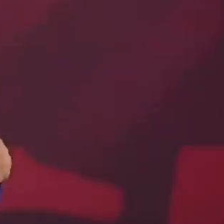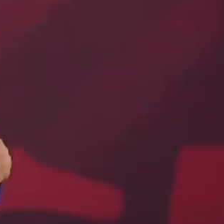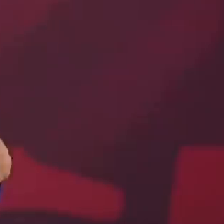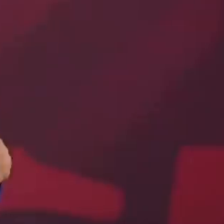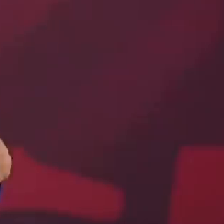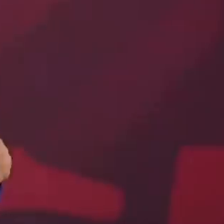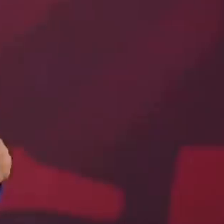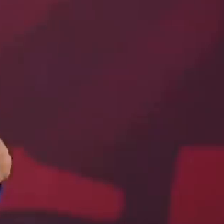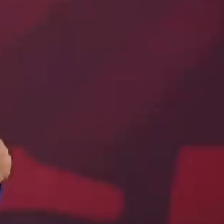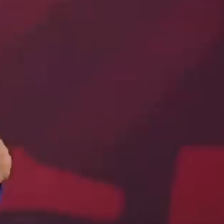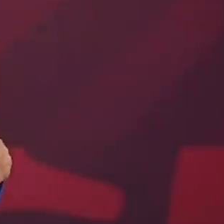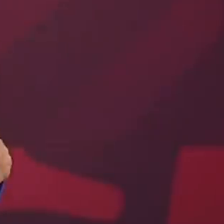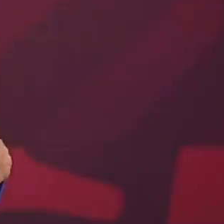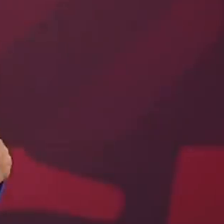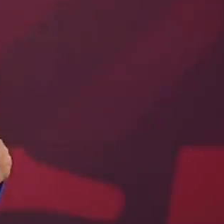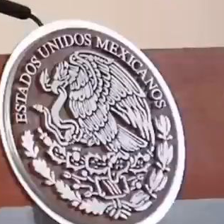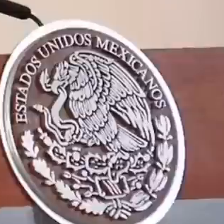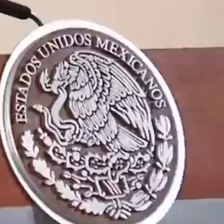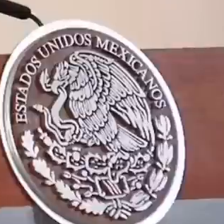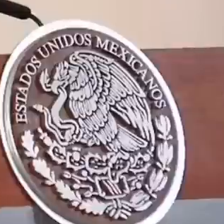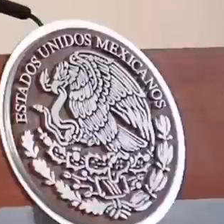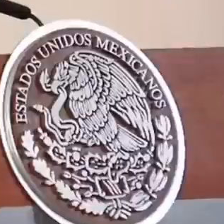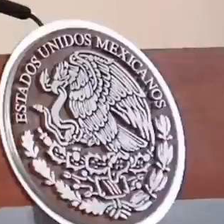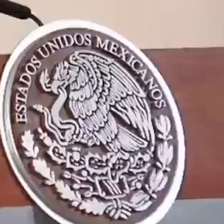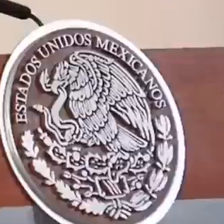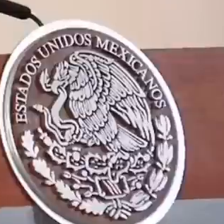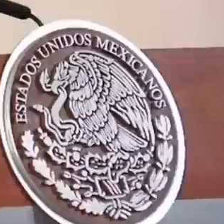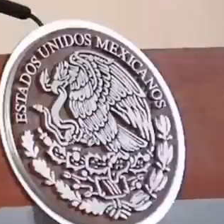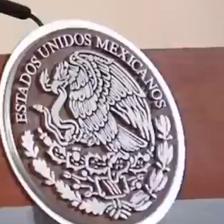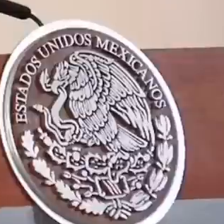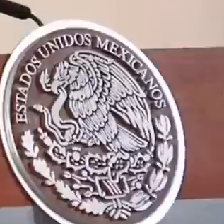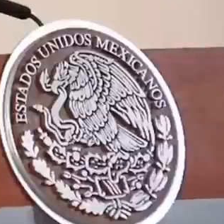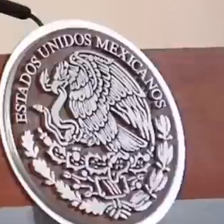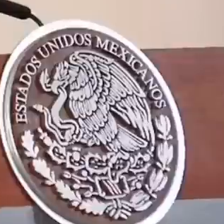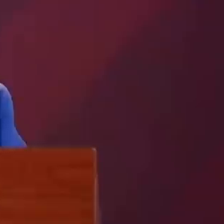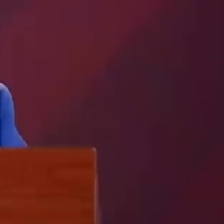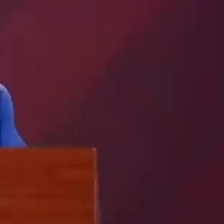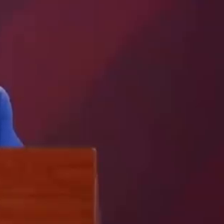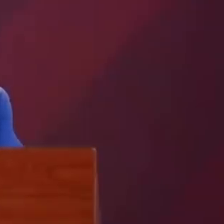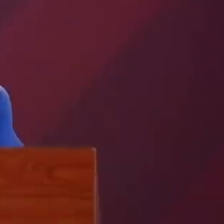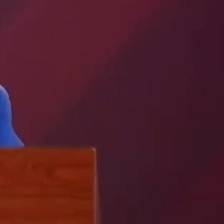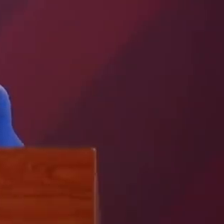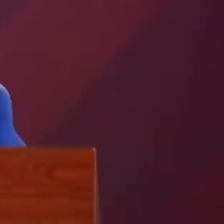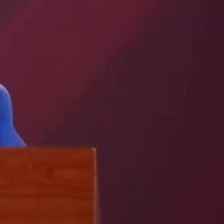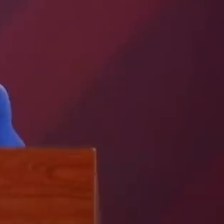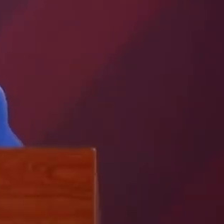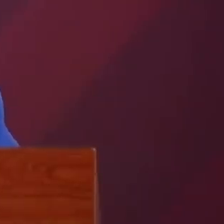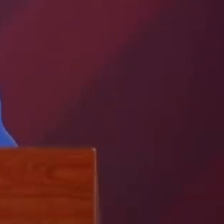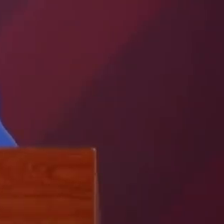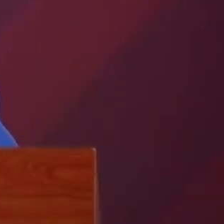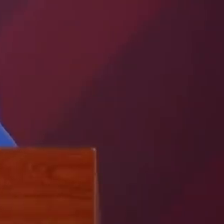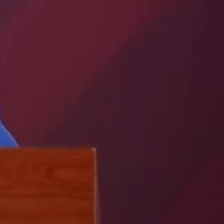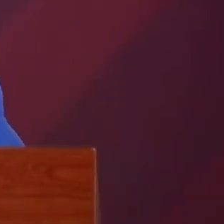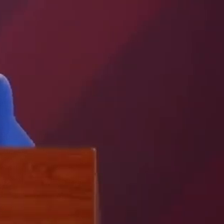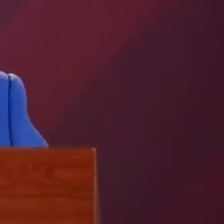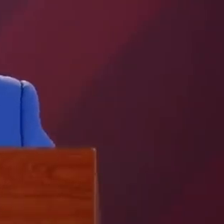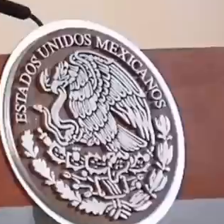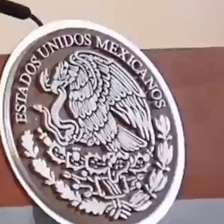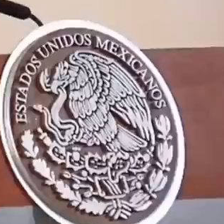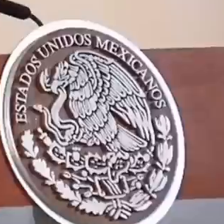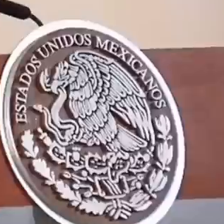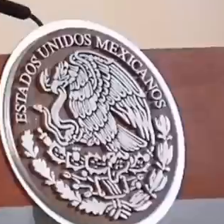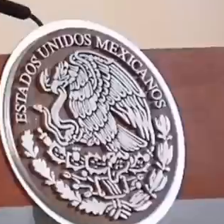una mesa de diálogo, por escuchar la demanda, por dar la información que se tiene acerca de